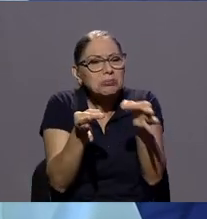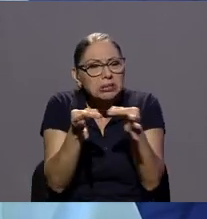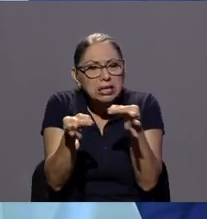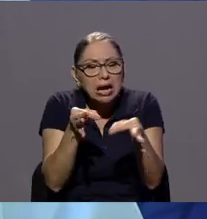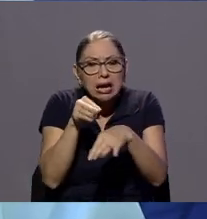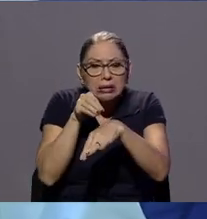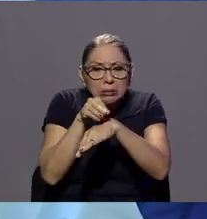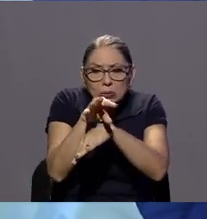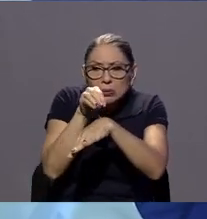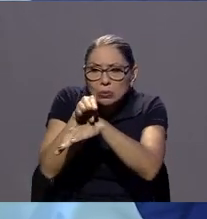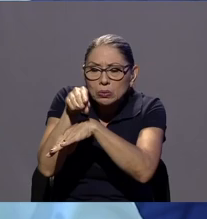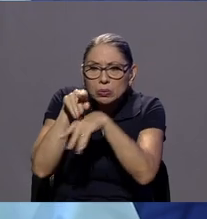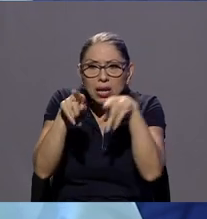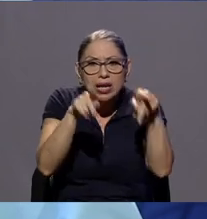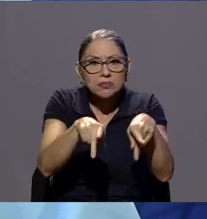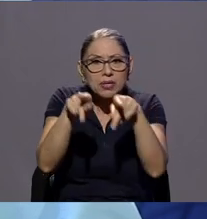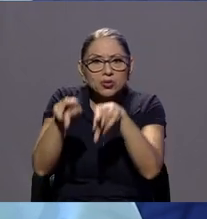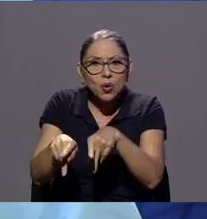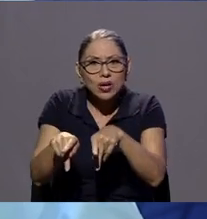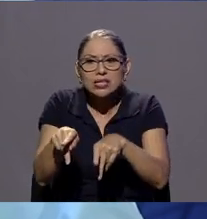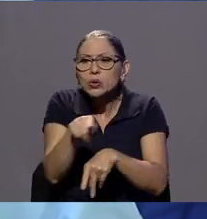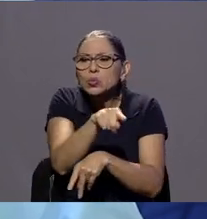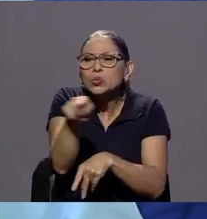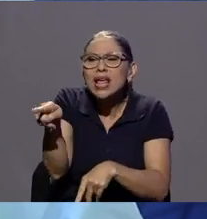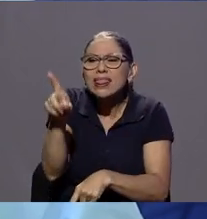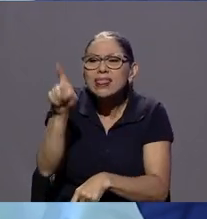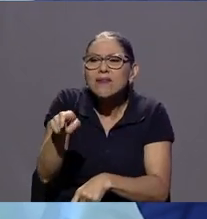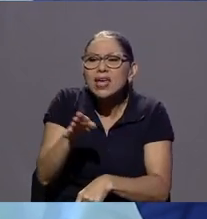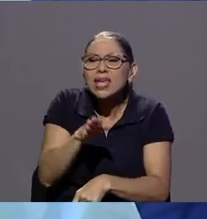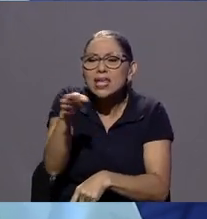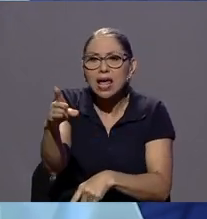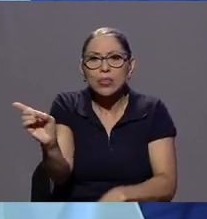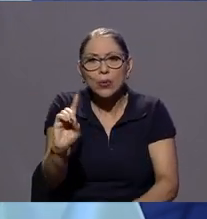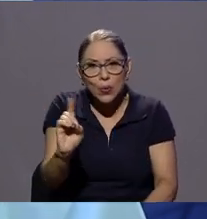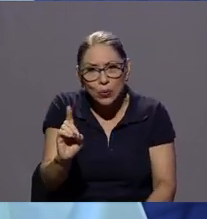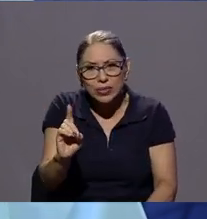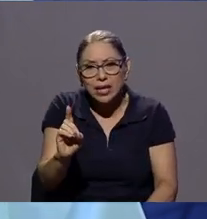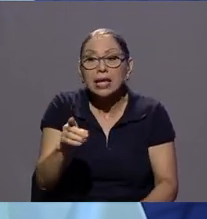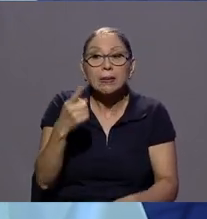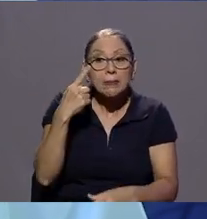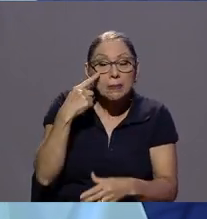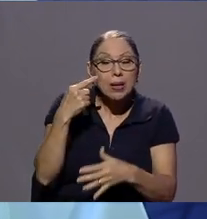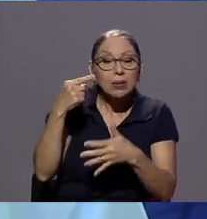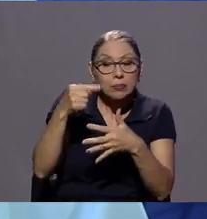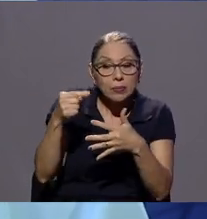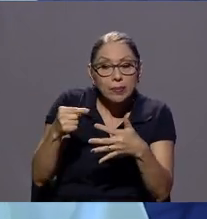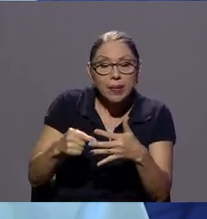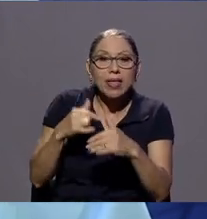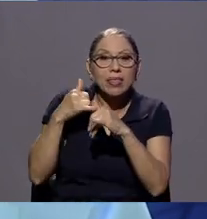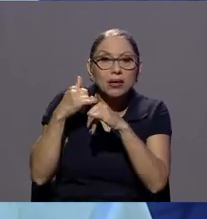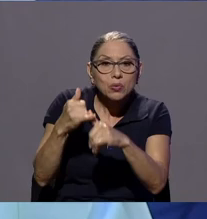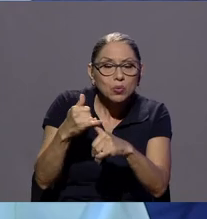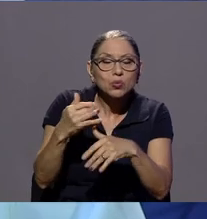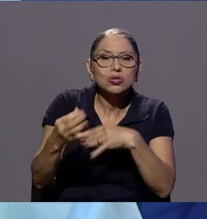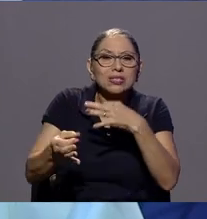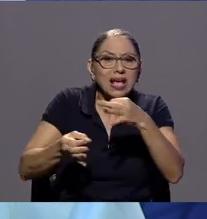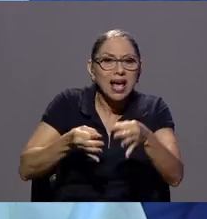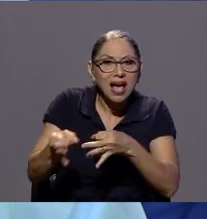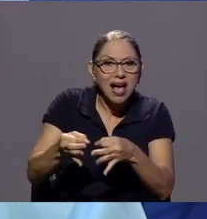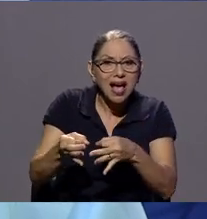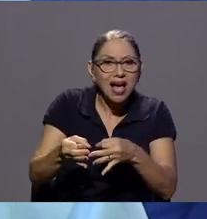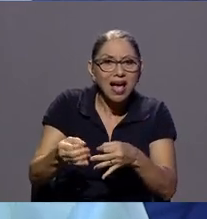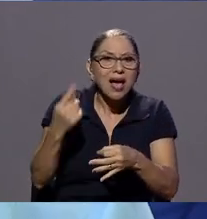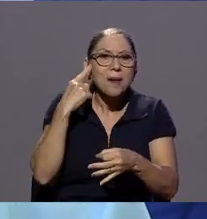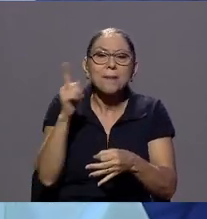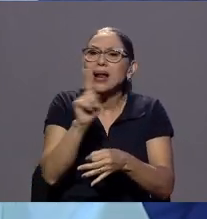problema que tengan de hacia dónde deben acudir para interponer una denuncia en donde no se les rebote el caso